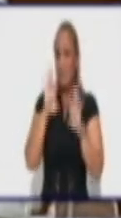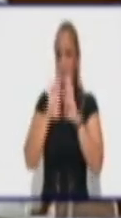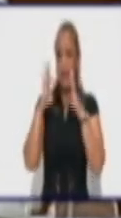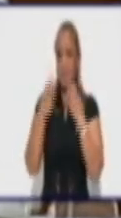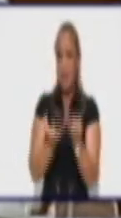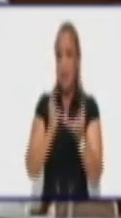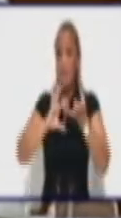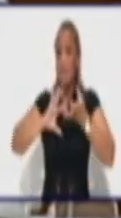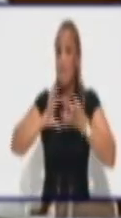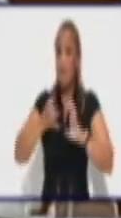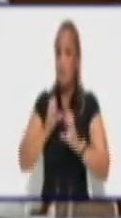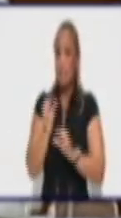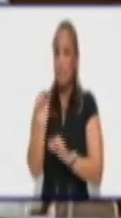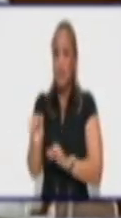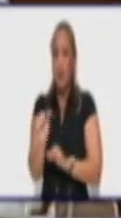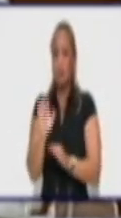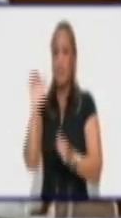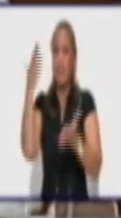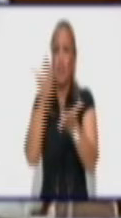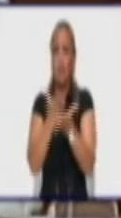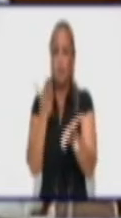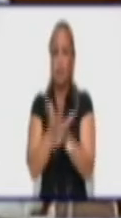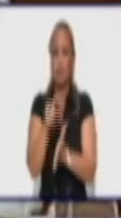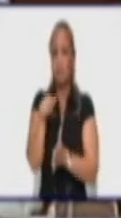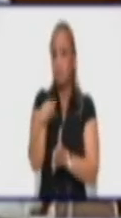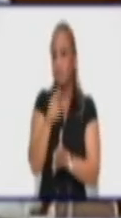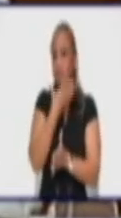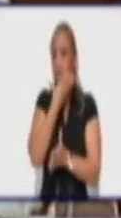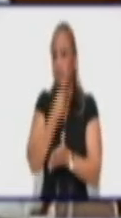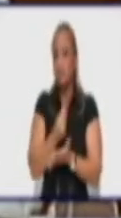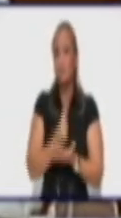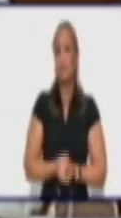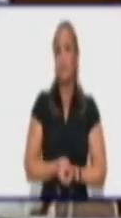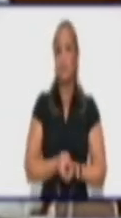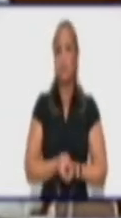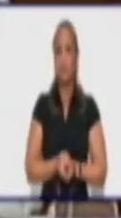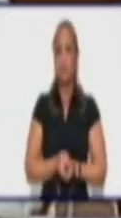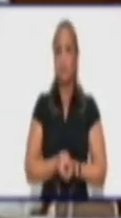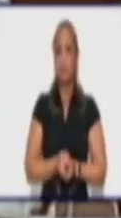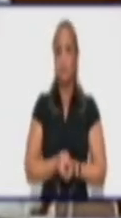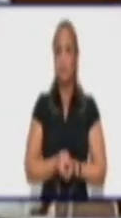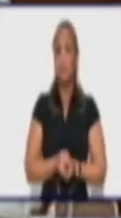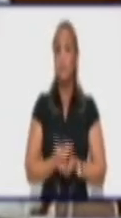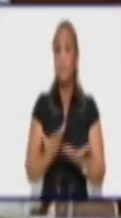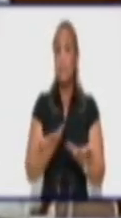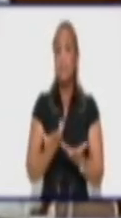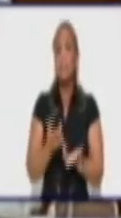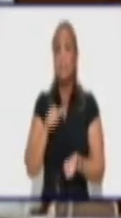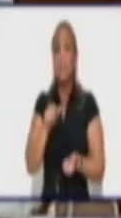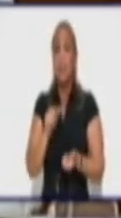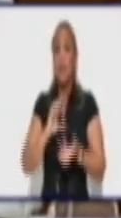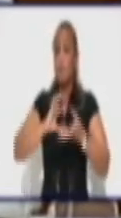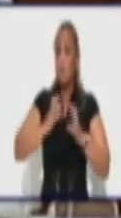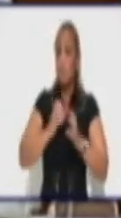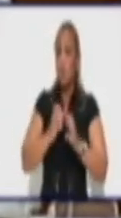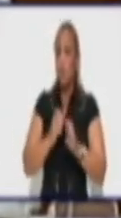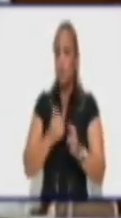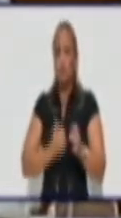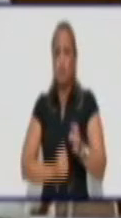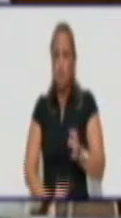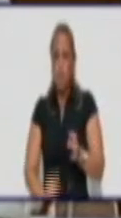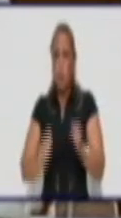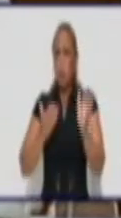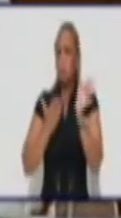de los jóvenes, en formación de sus hijos, en la formación de sus generaciones